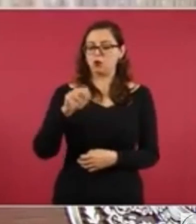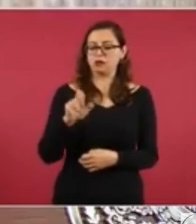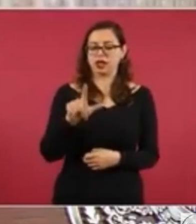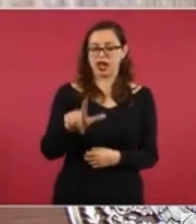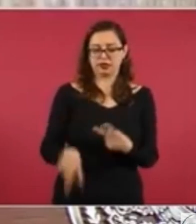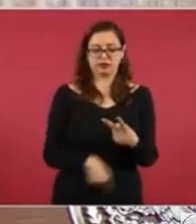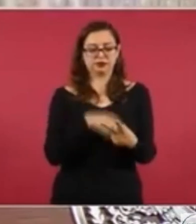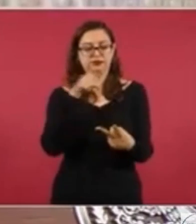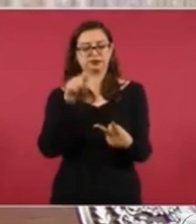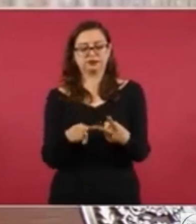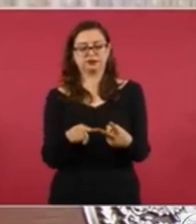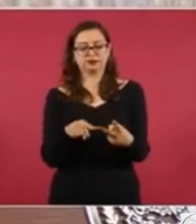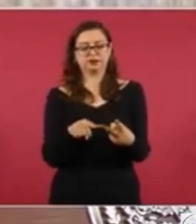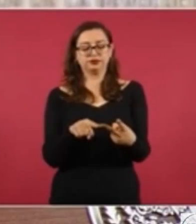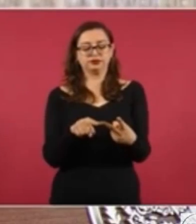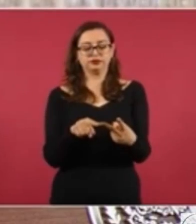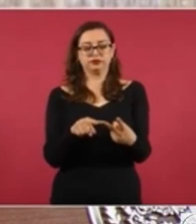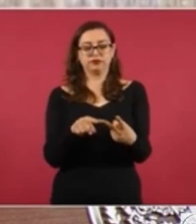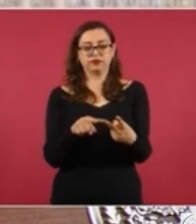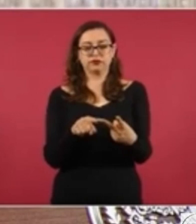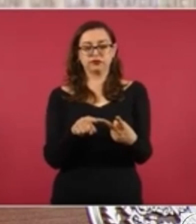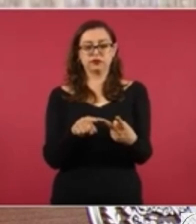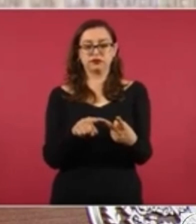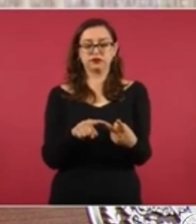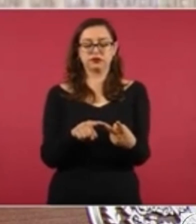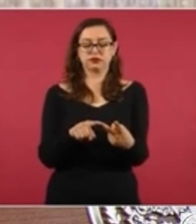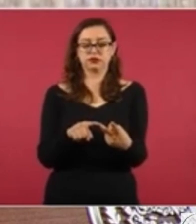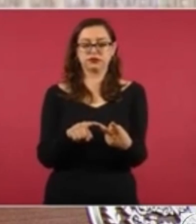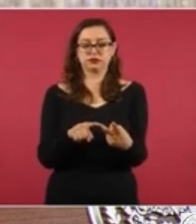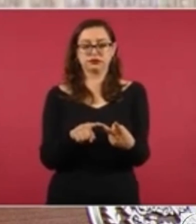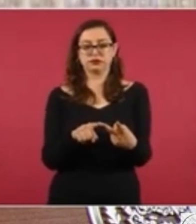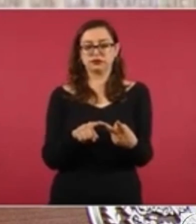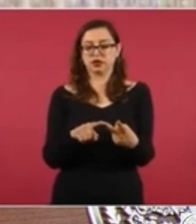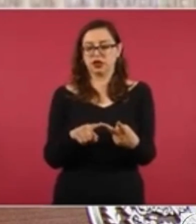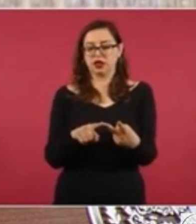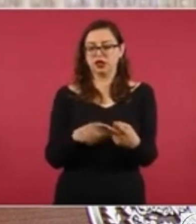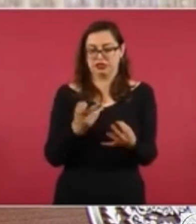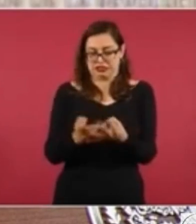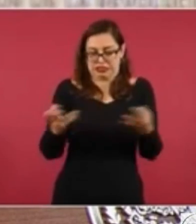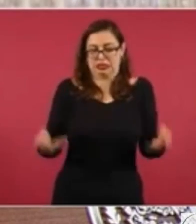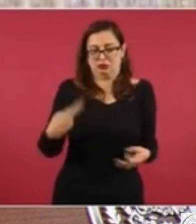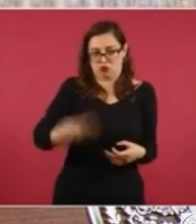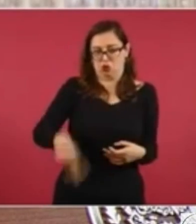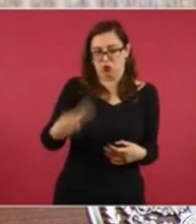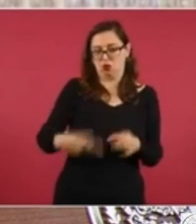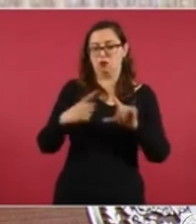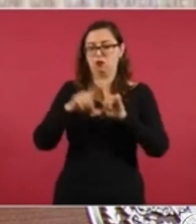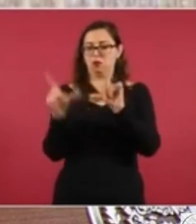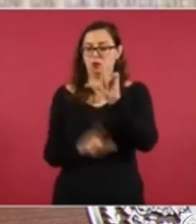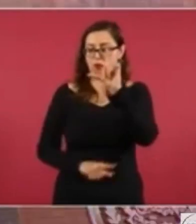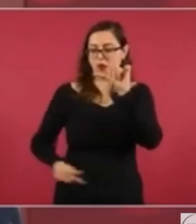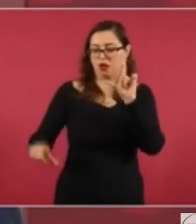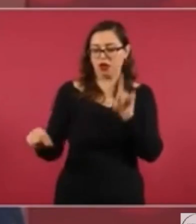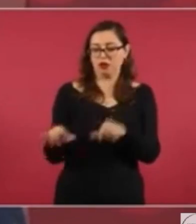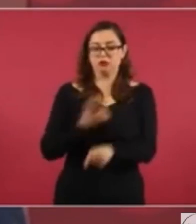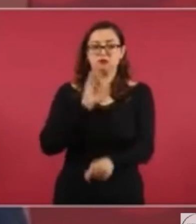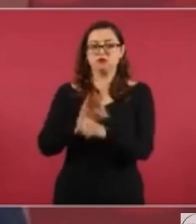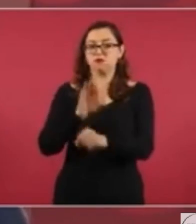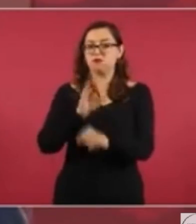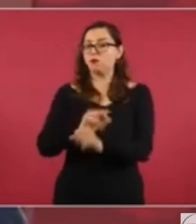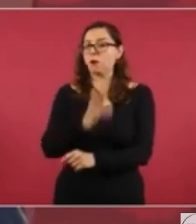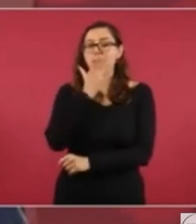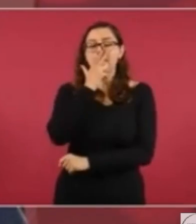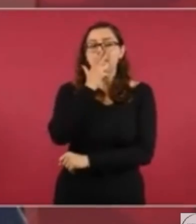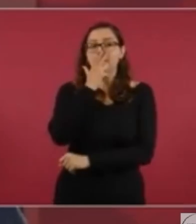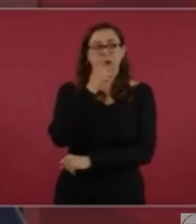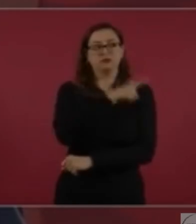tierras nacionales como zonas de reserva.